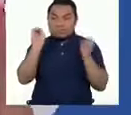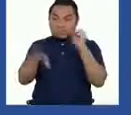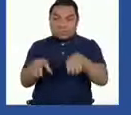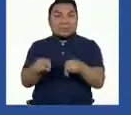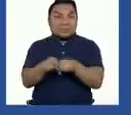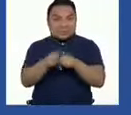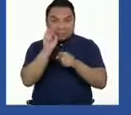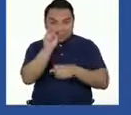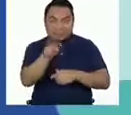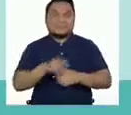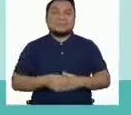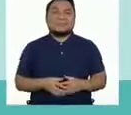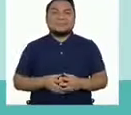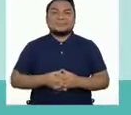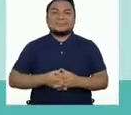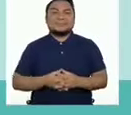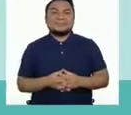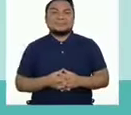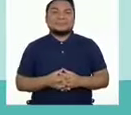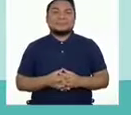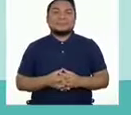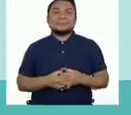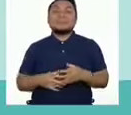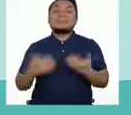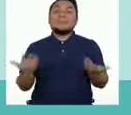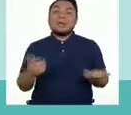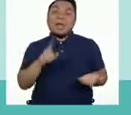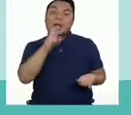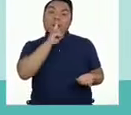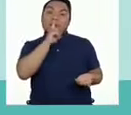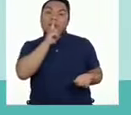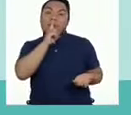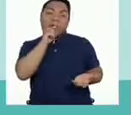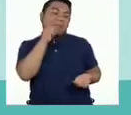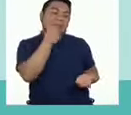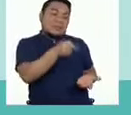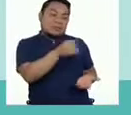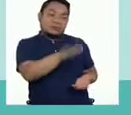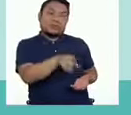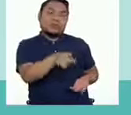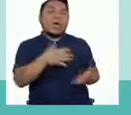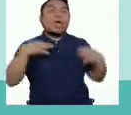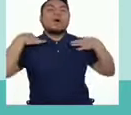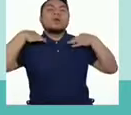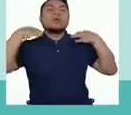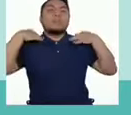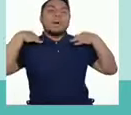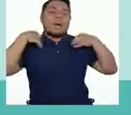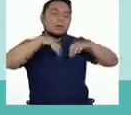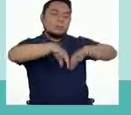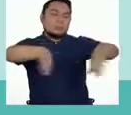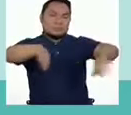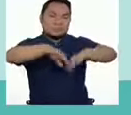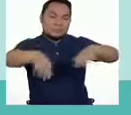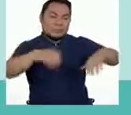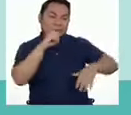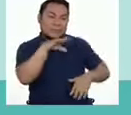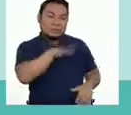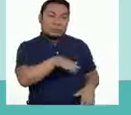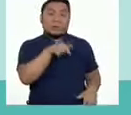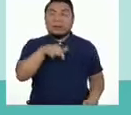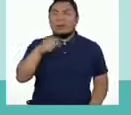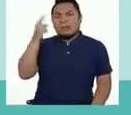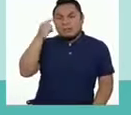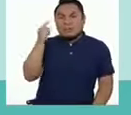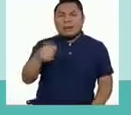Empecemos. Los padres de David le han encargado que separe la ropa recién lavada. En esta batea se